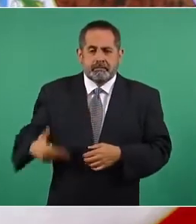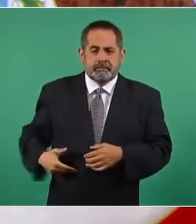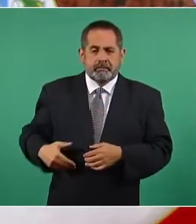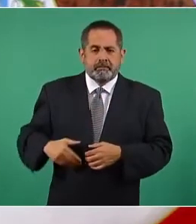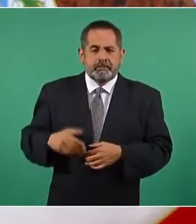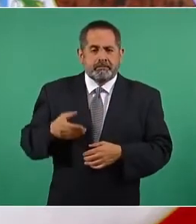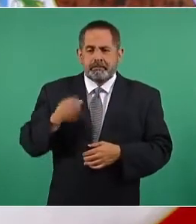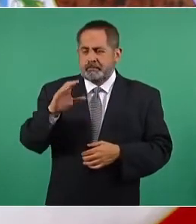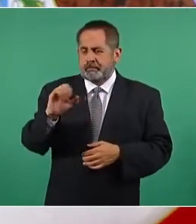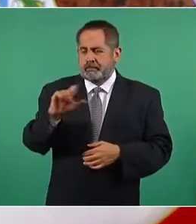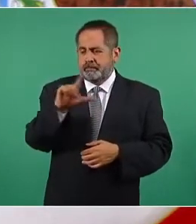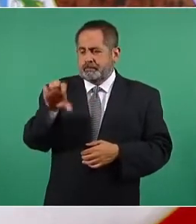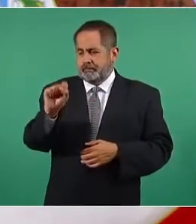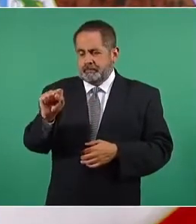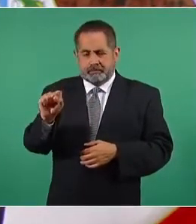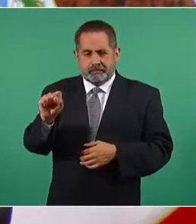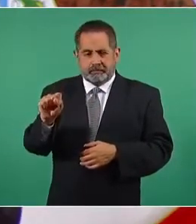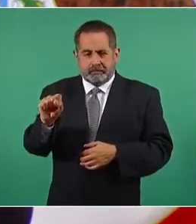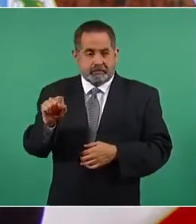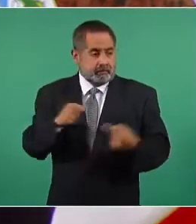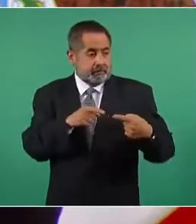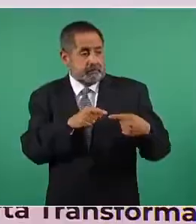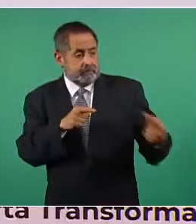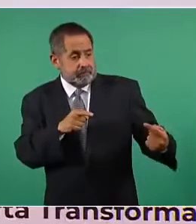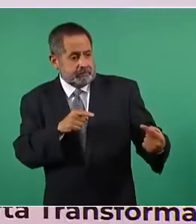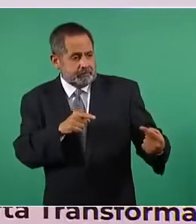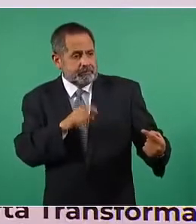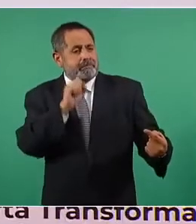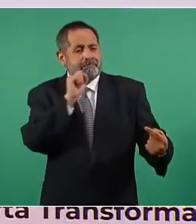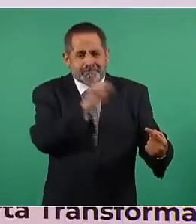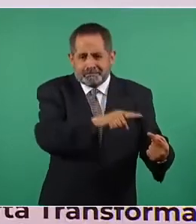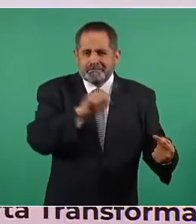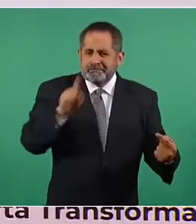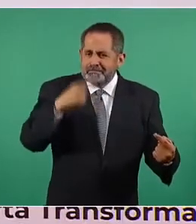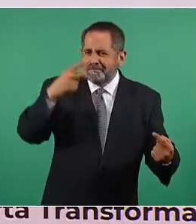los reaccionarios también son mexicanos.